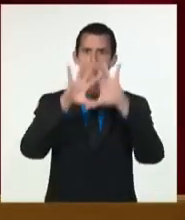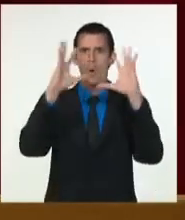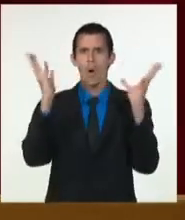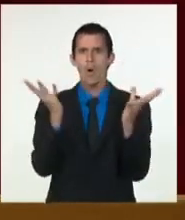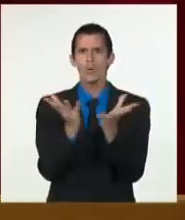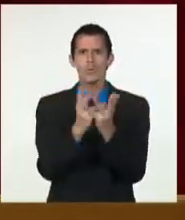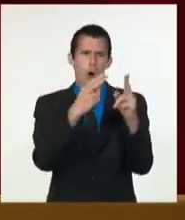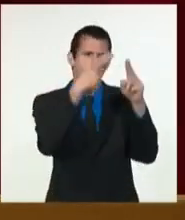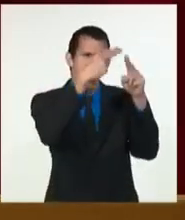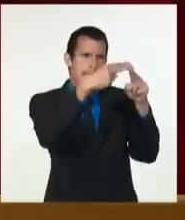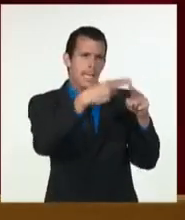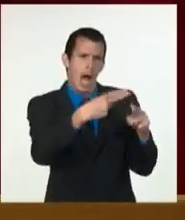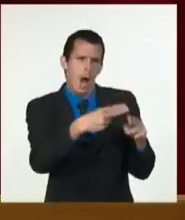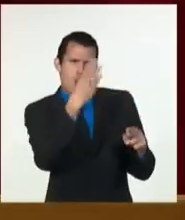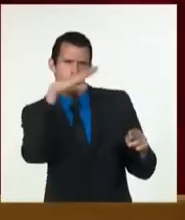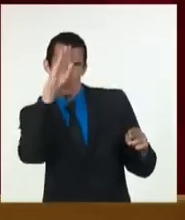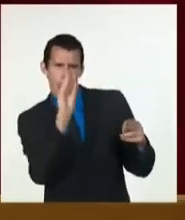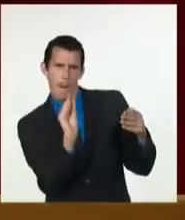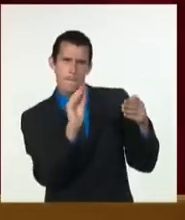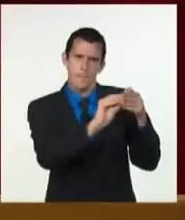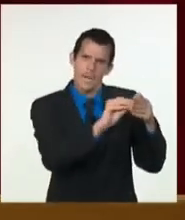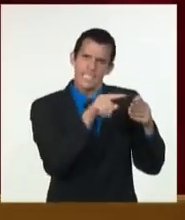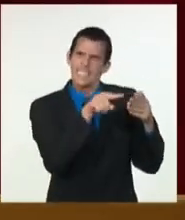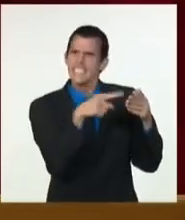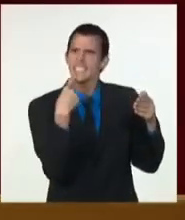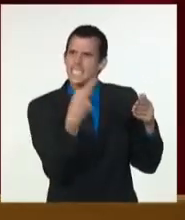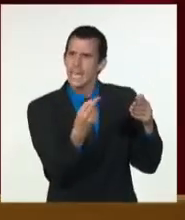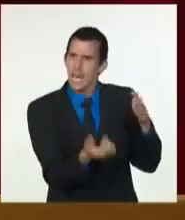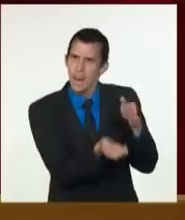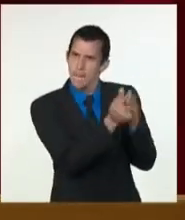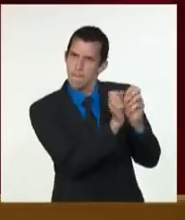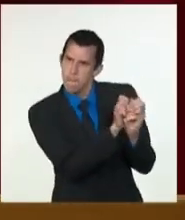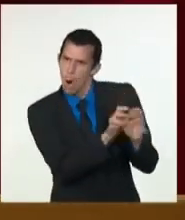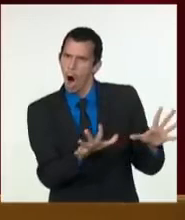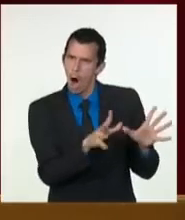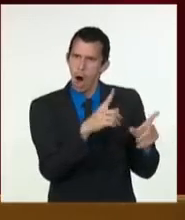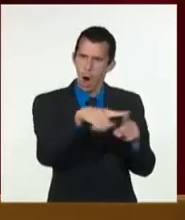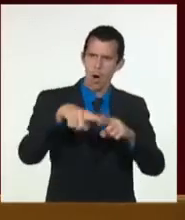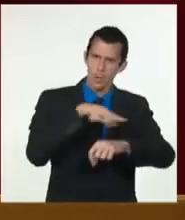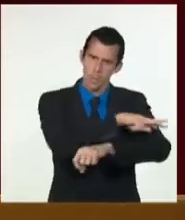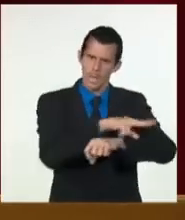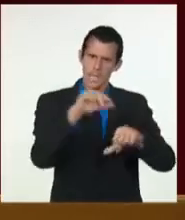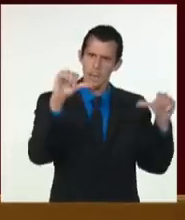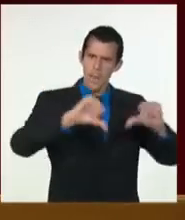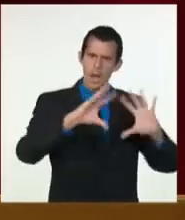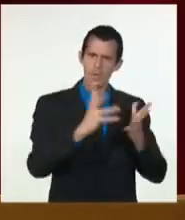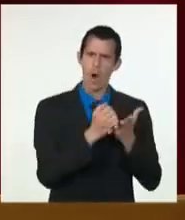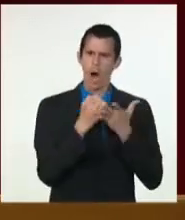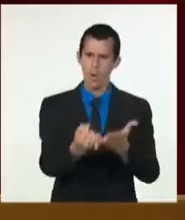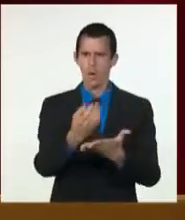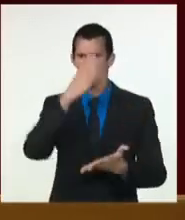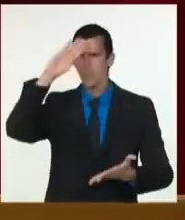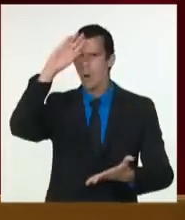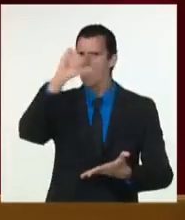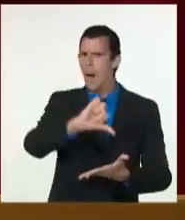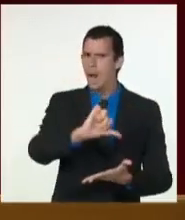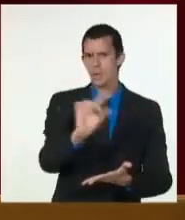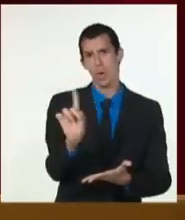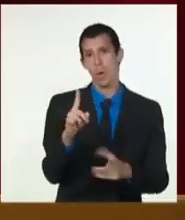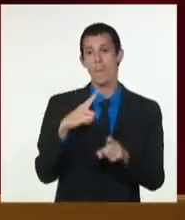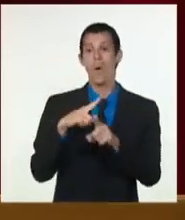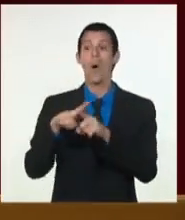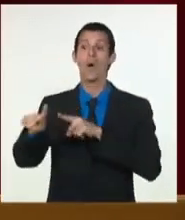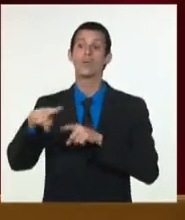recuperación económica, cerrando todos los accesos a posibles ingresos y oportunidades de financiamiento.